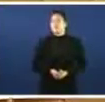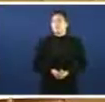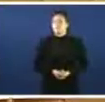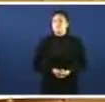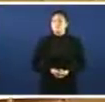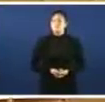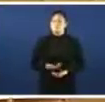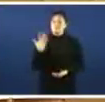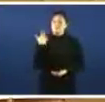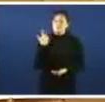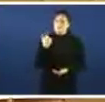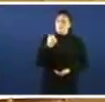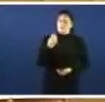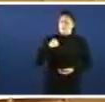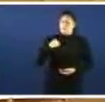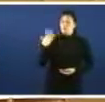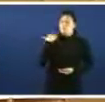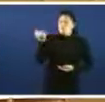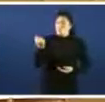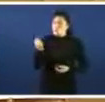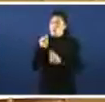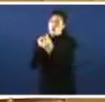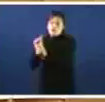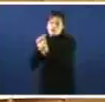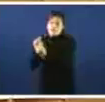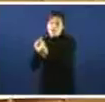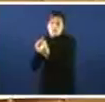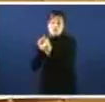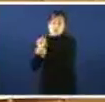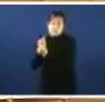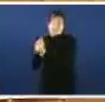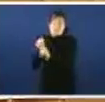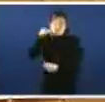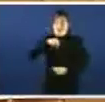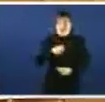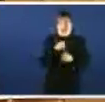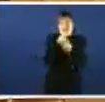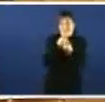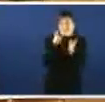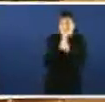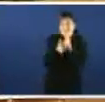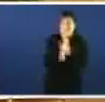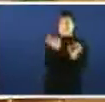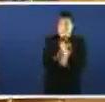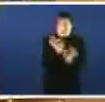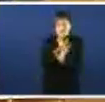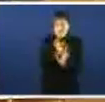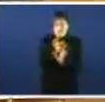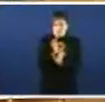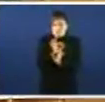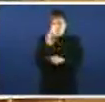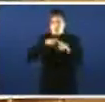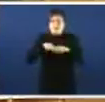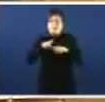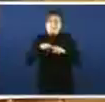eu fui un requerido para ter unha conversa da que non baudas conta aquí naturalmente pero dende os órganos de